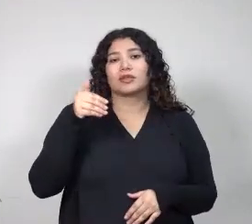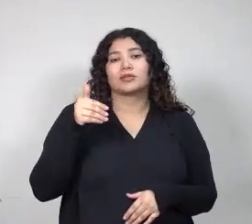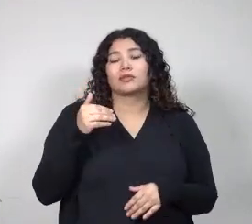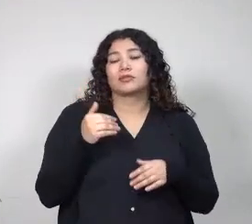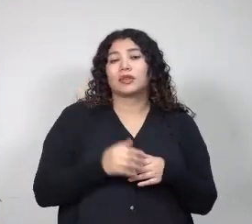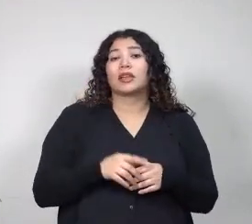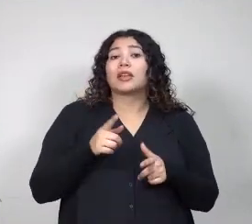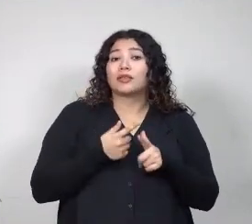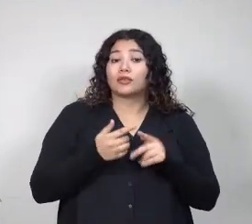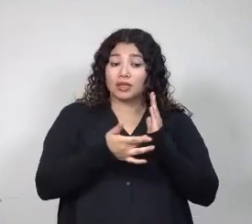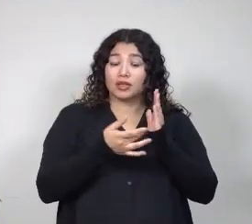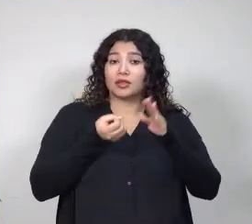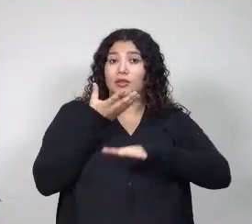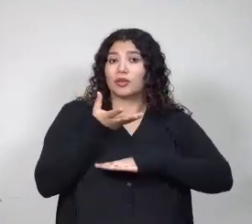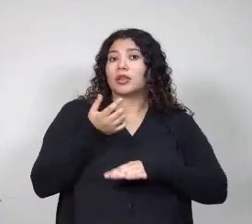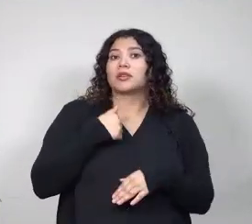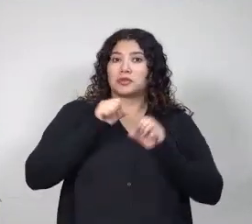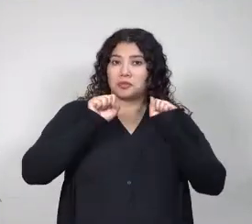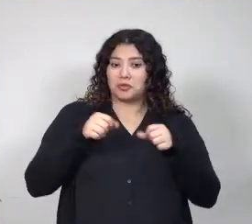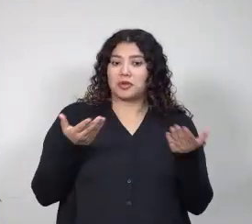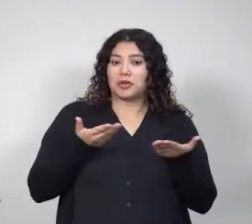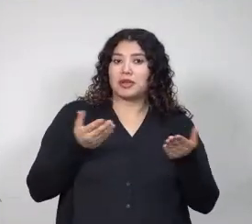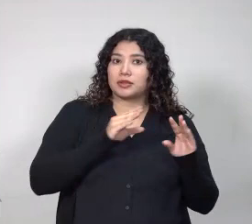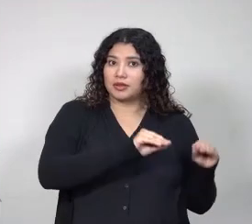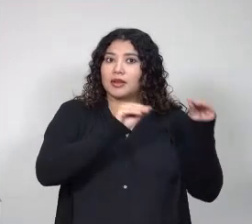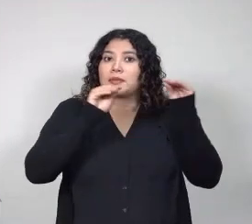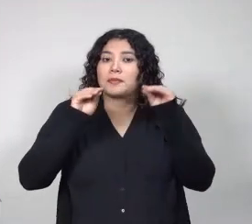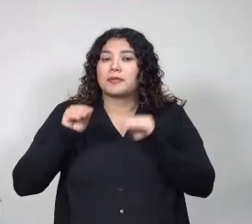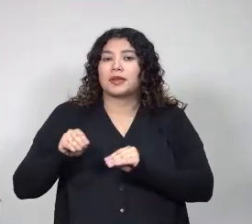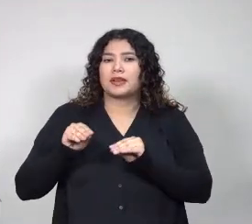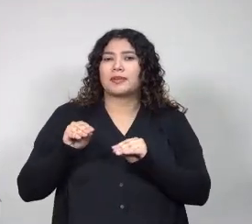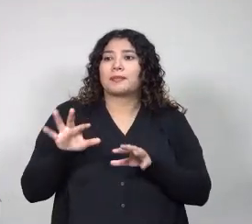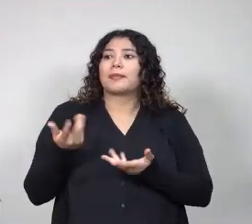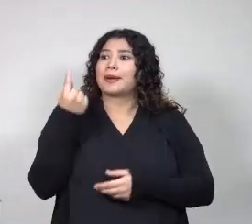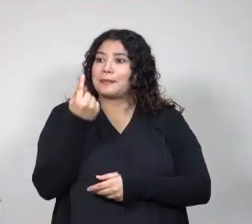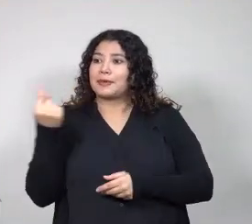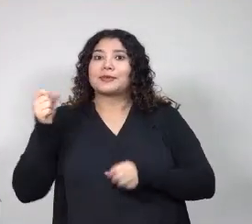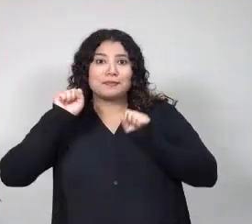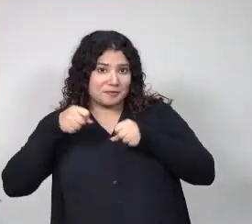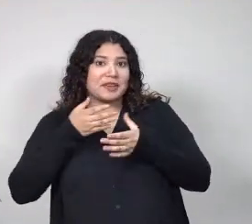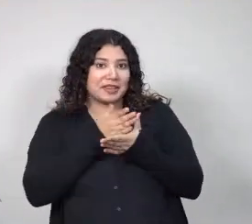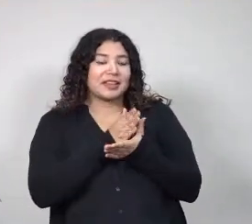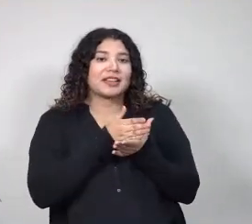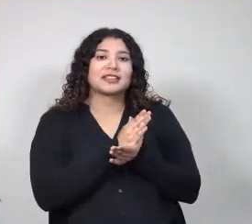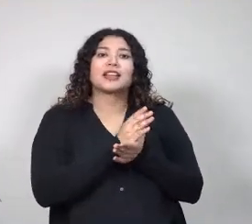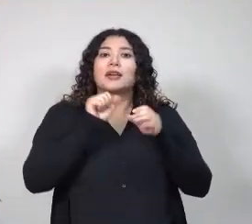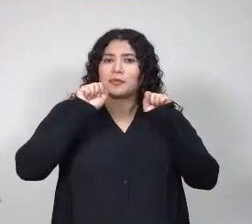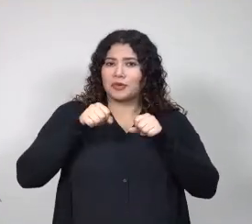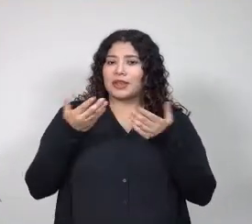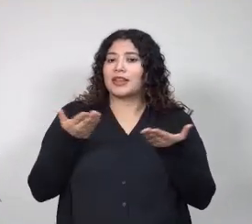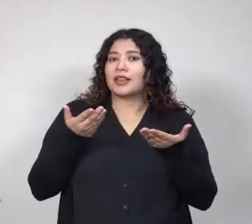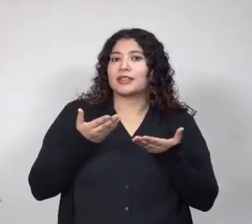tecnologías nosotros podemos hacer unas adaptaciones como las que ya hicimos con la cual estas personas puedan acceder, puedan realizar